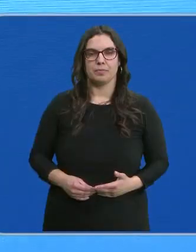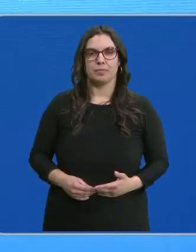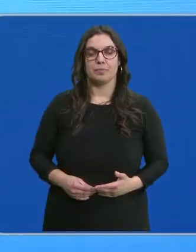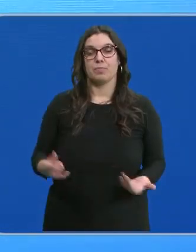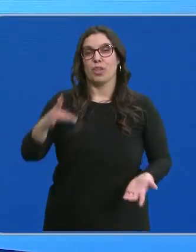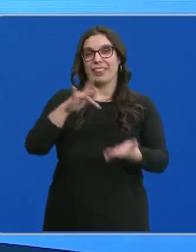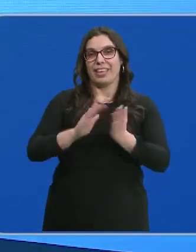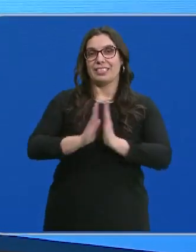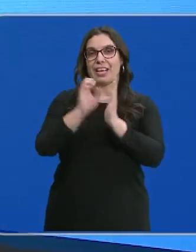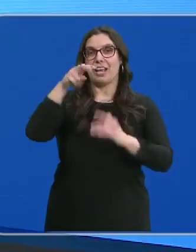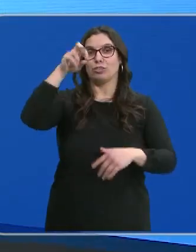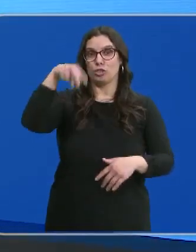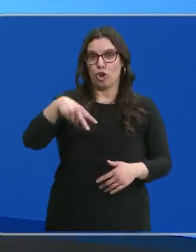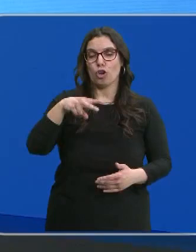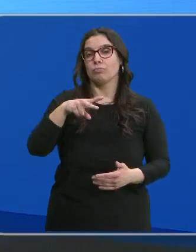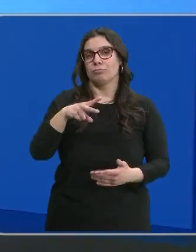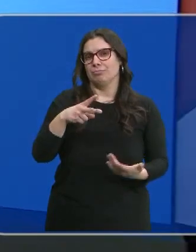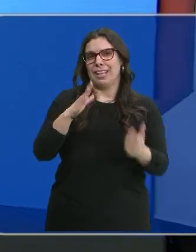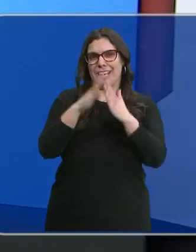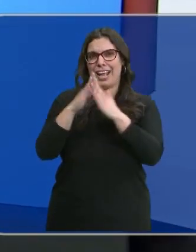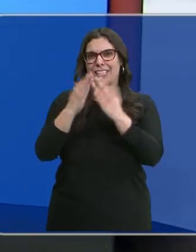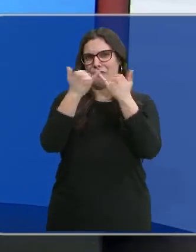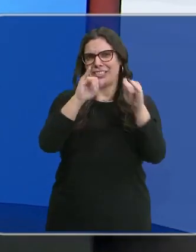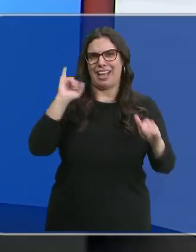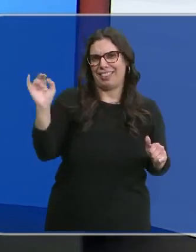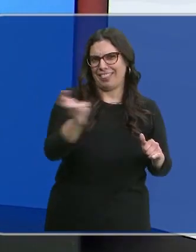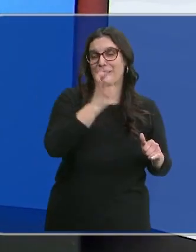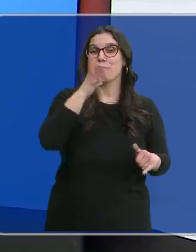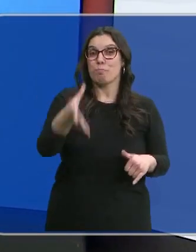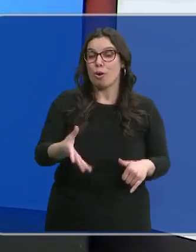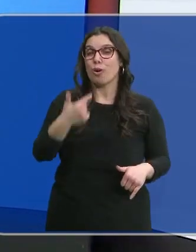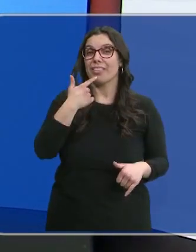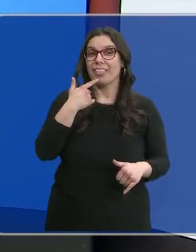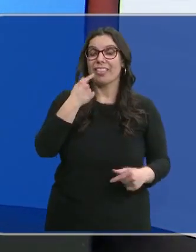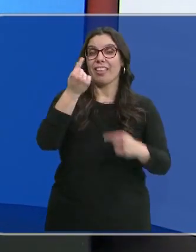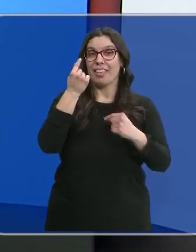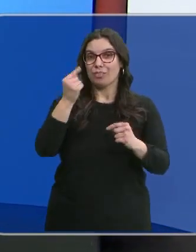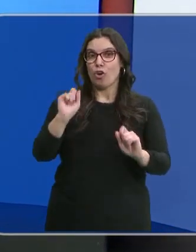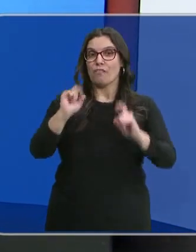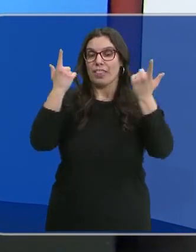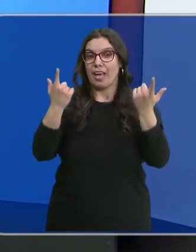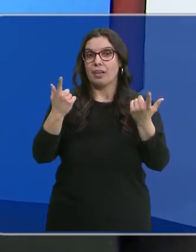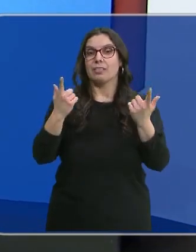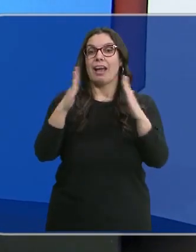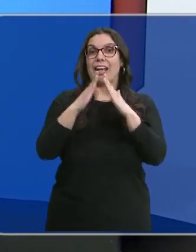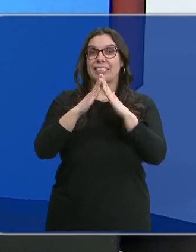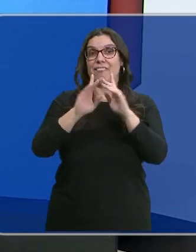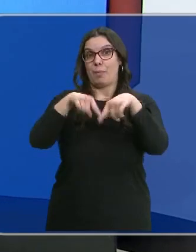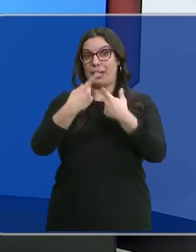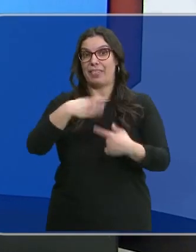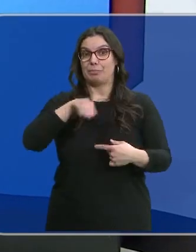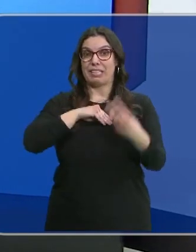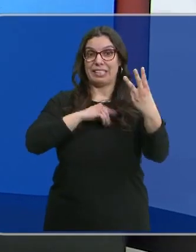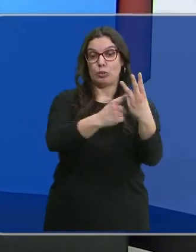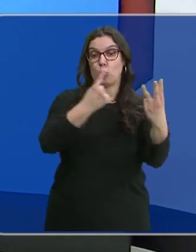Y este Día de San Antón se celebra en multitud de hogares. Ya lo ven, según los datos que se recogen en el BOE, en uno de cada tres domicilios españoles vive al menos